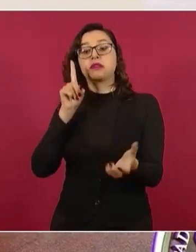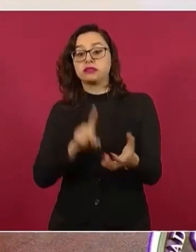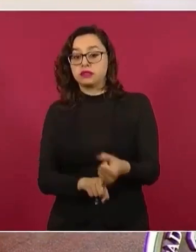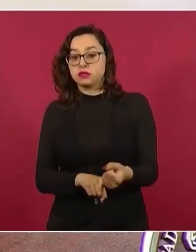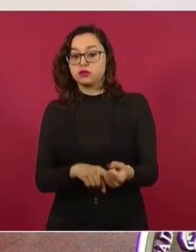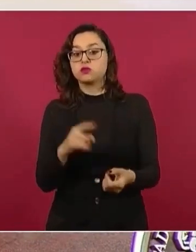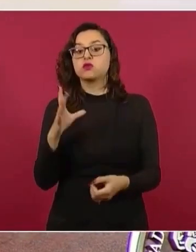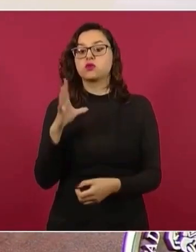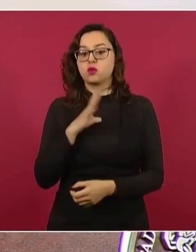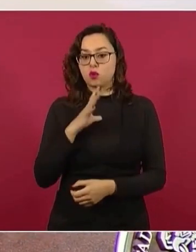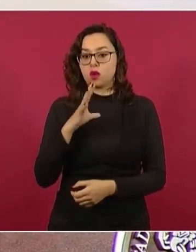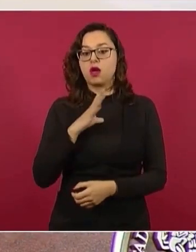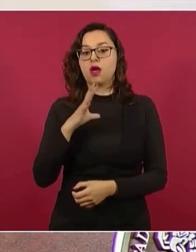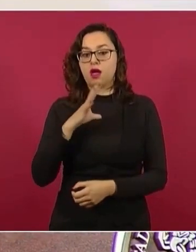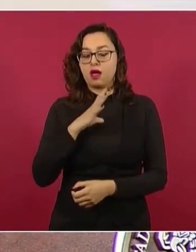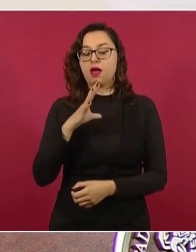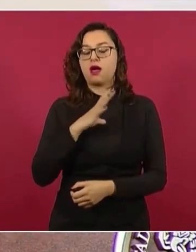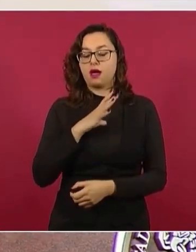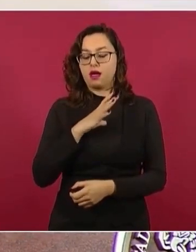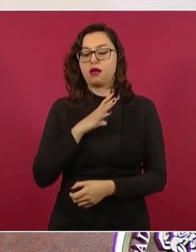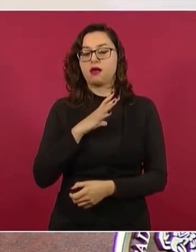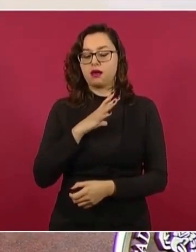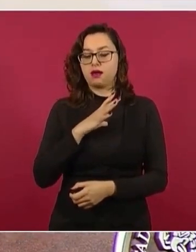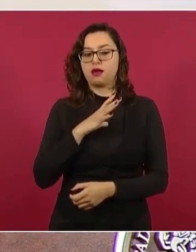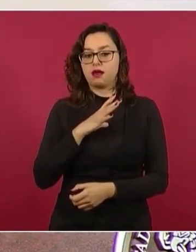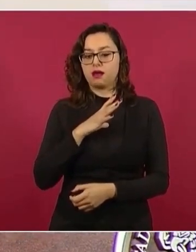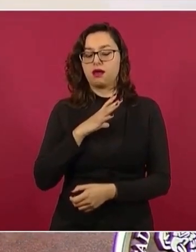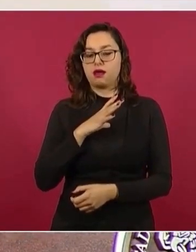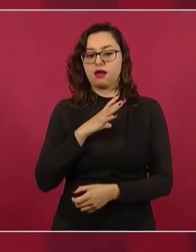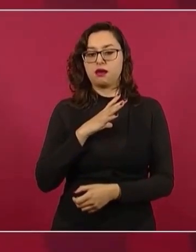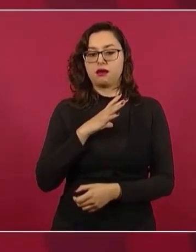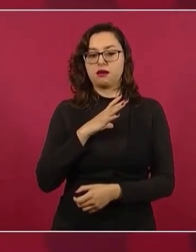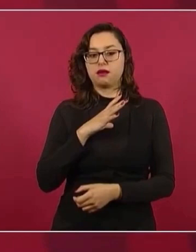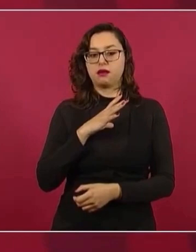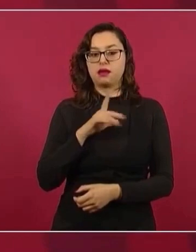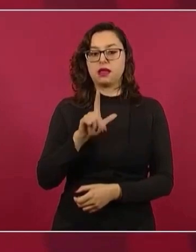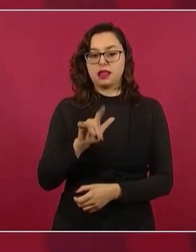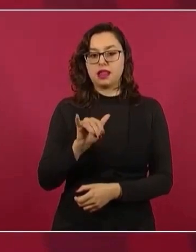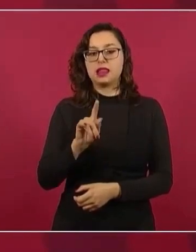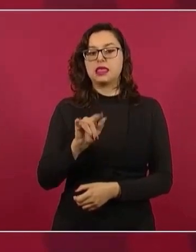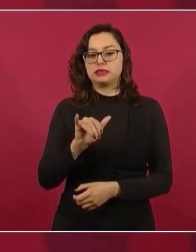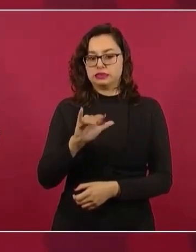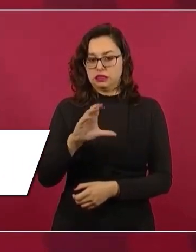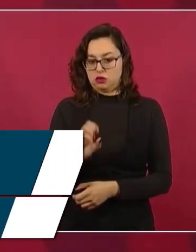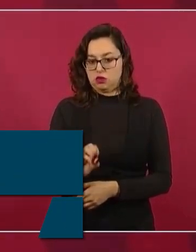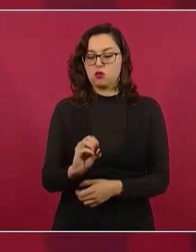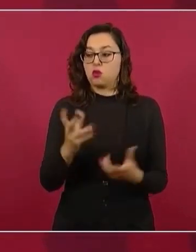y productores de litio.